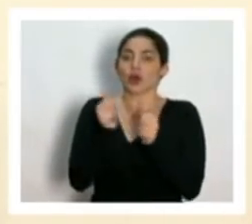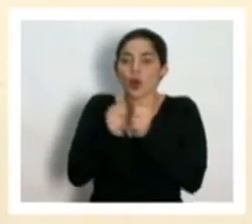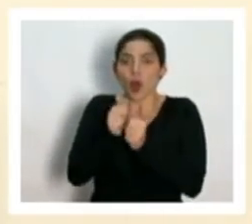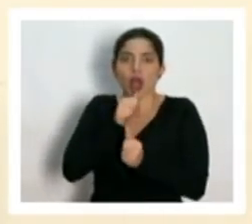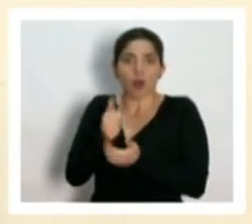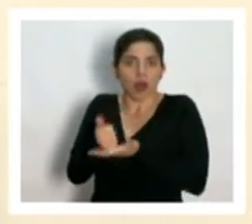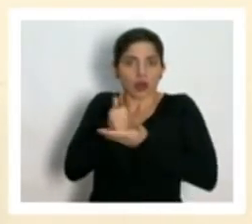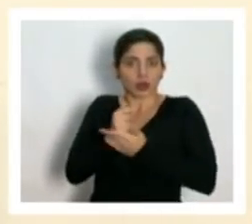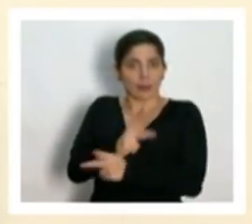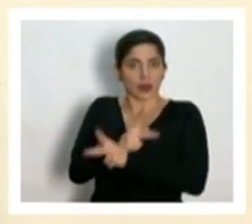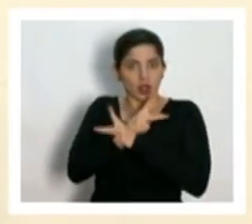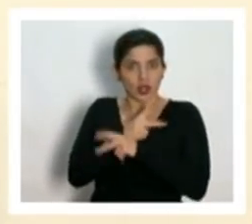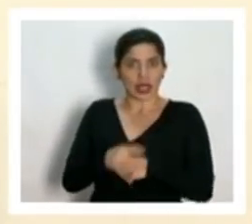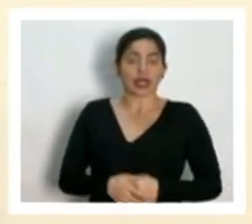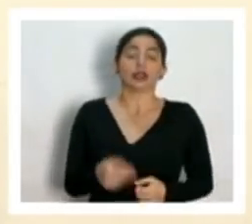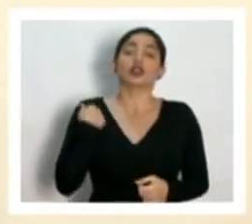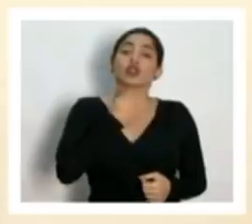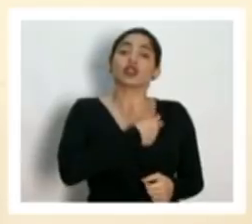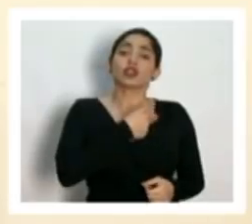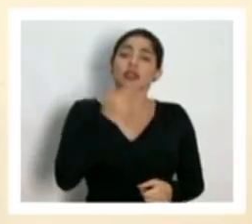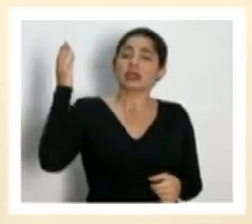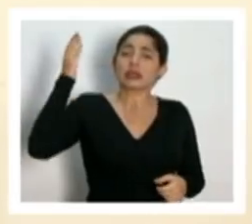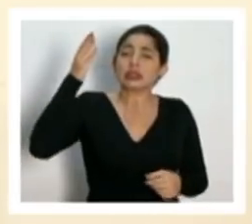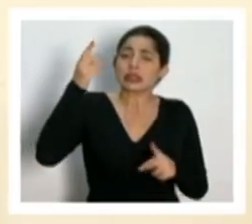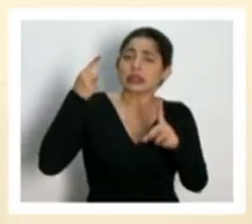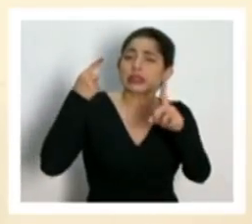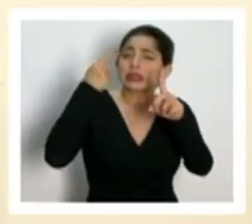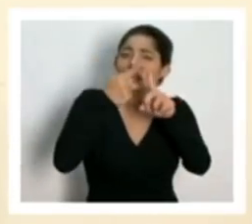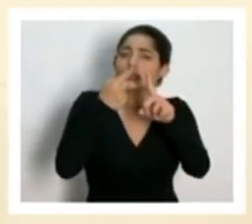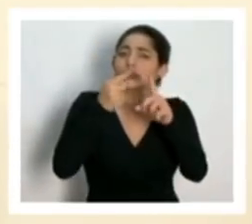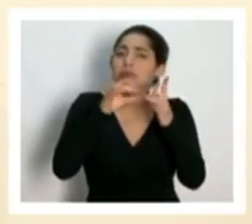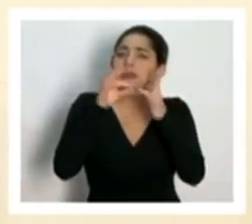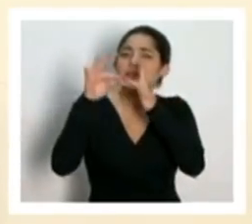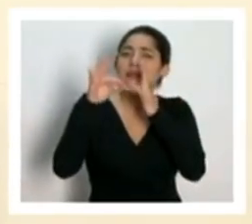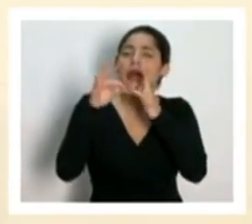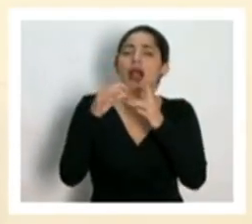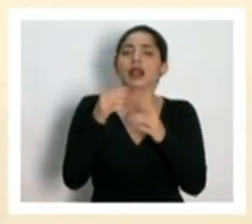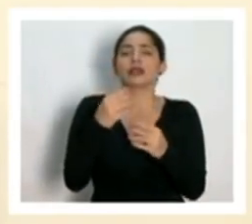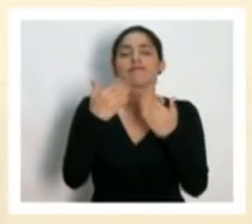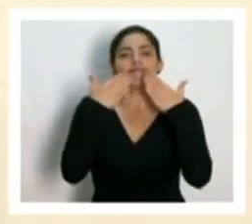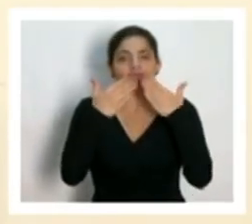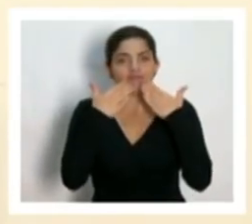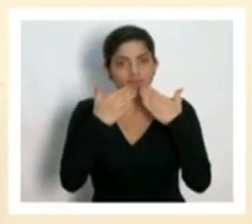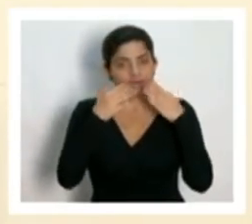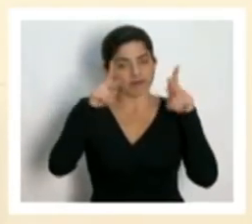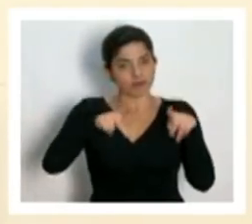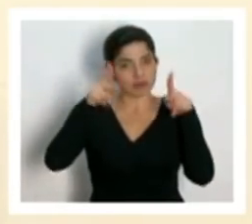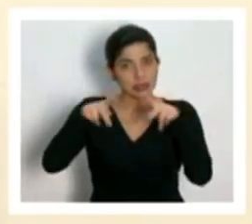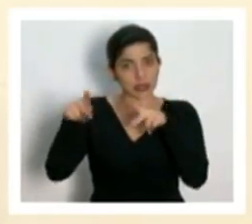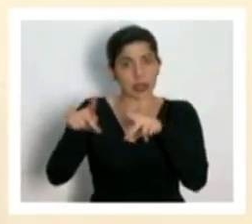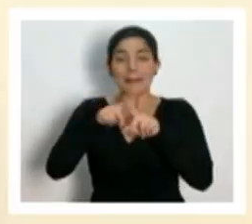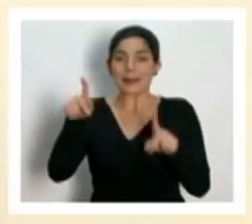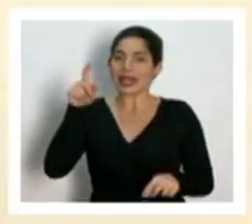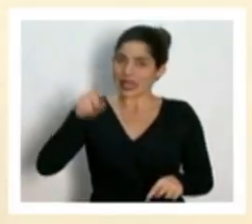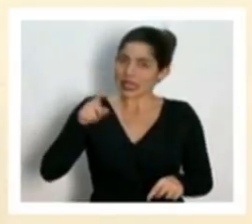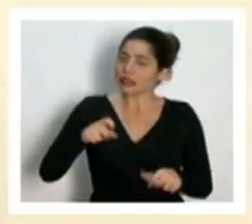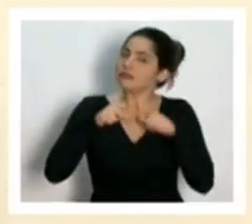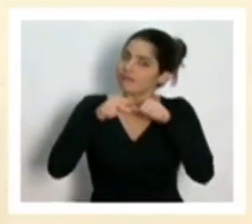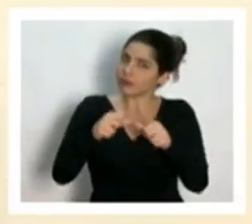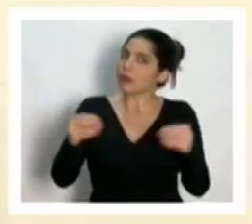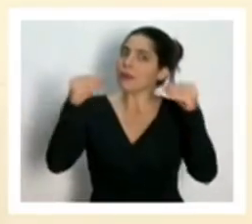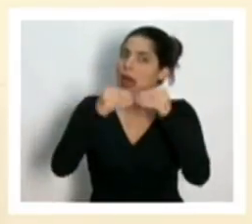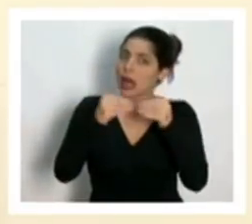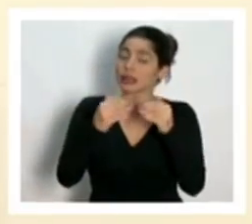nuestro mensaje es agradecerle a la ciudadanía pero necesitamos seguir adelante